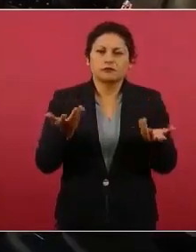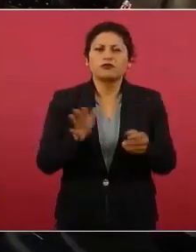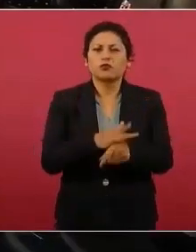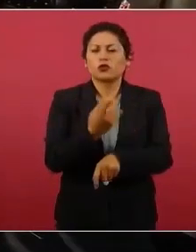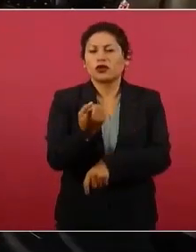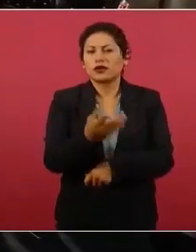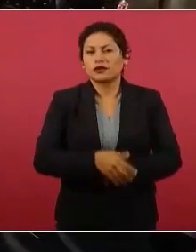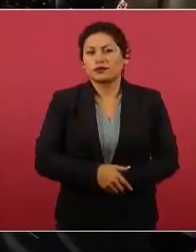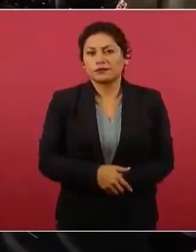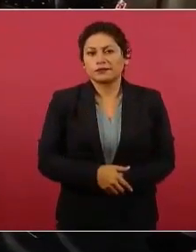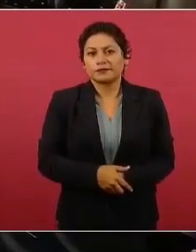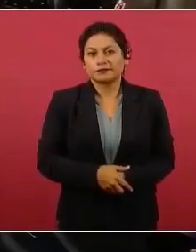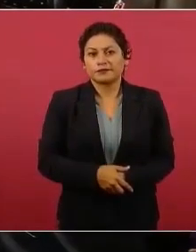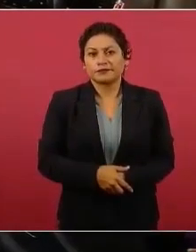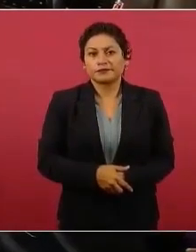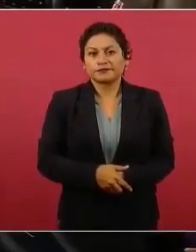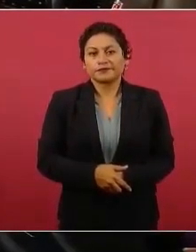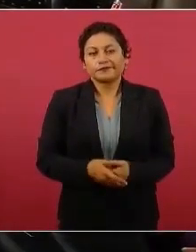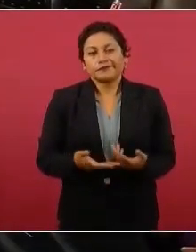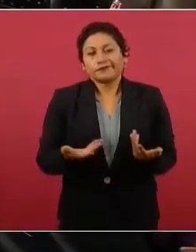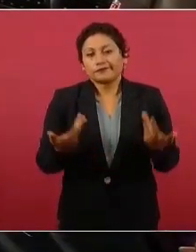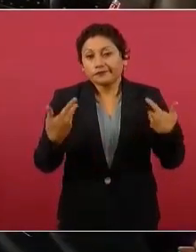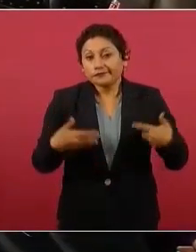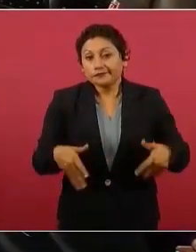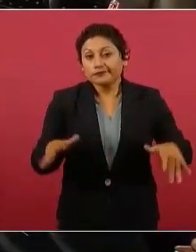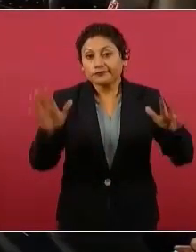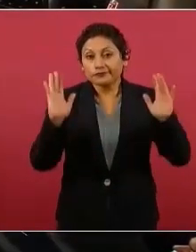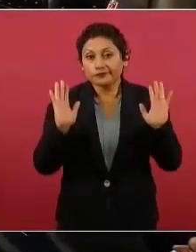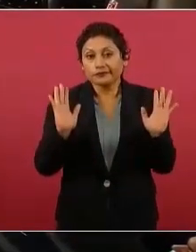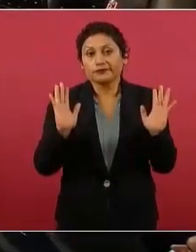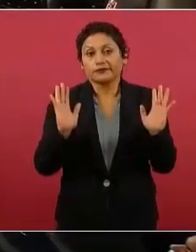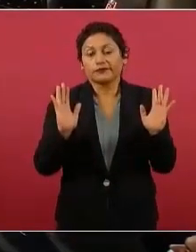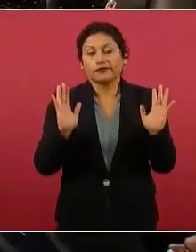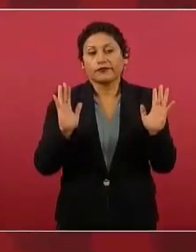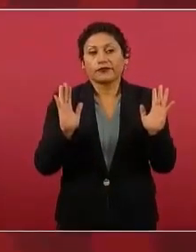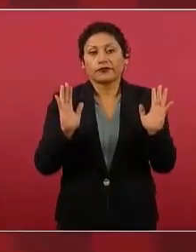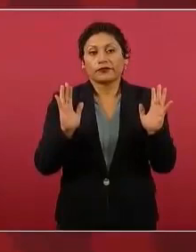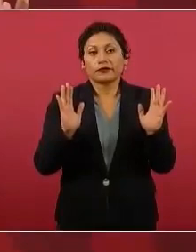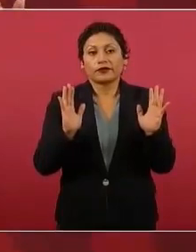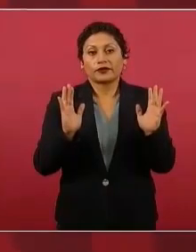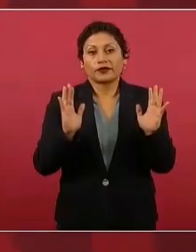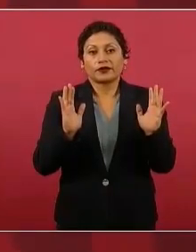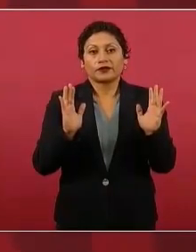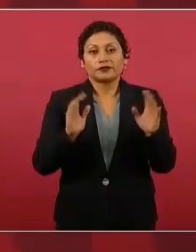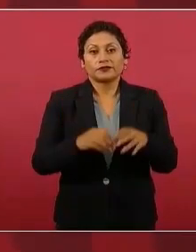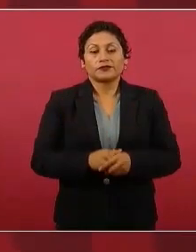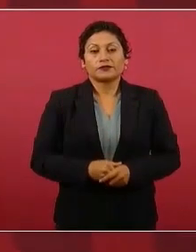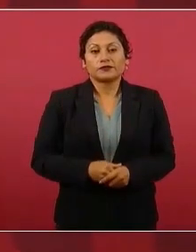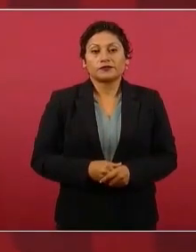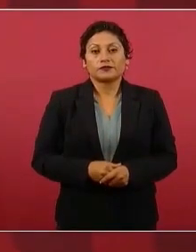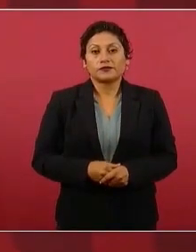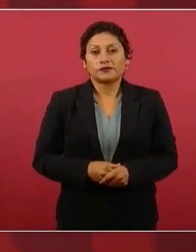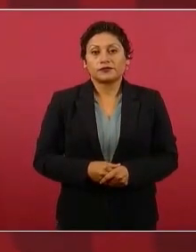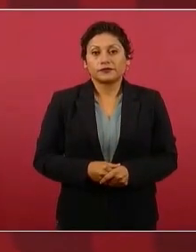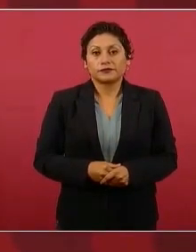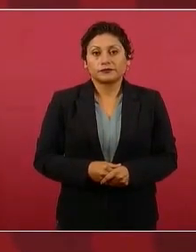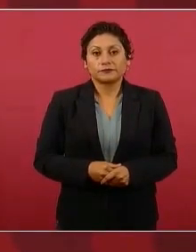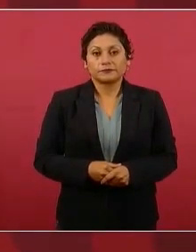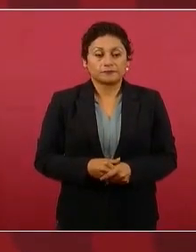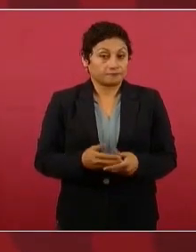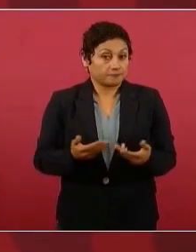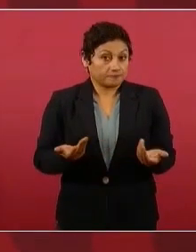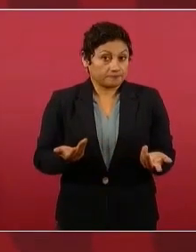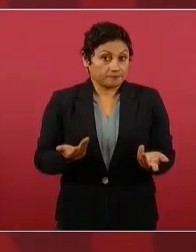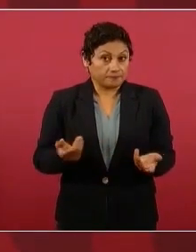Porque ojalá y revisen